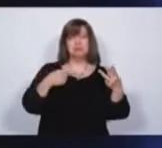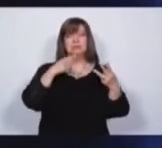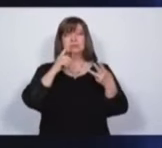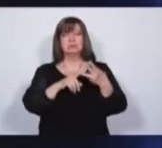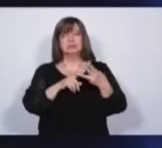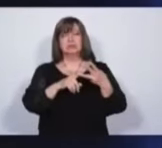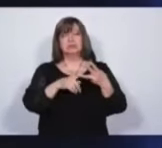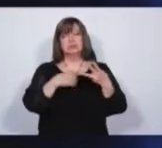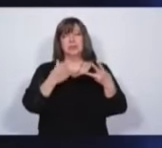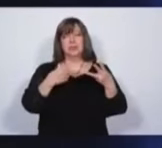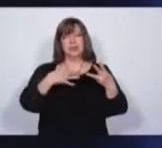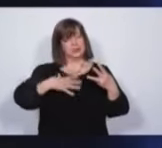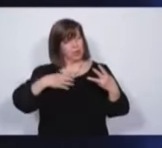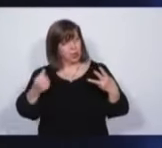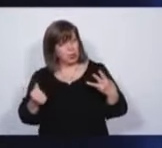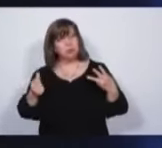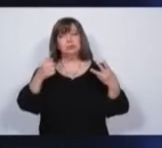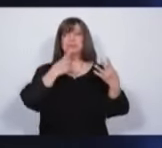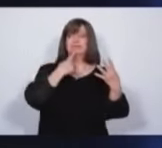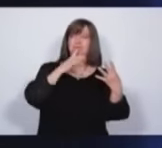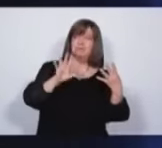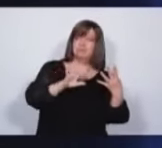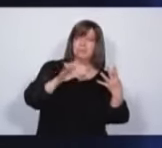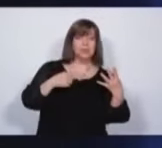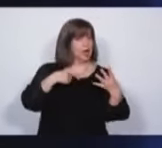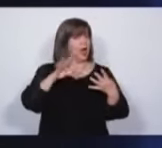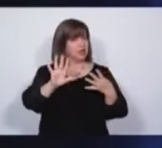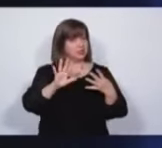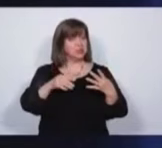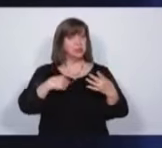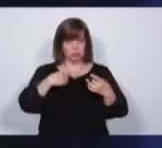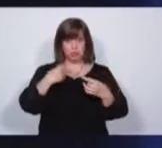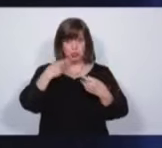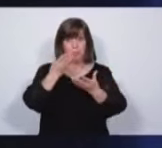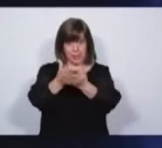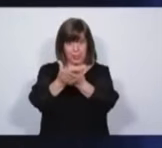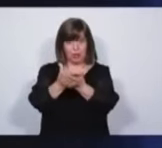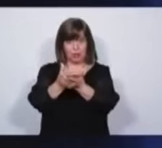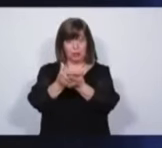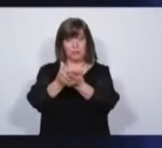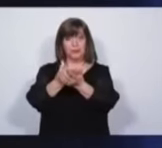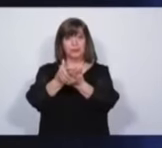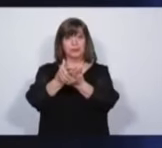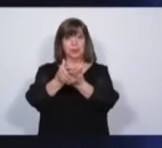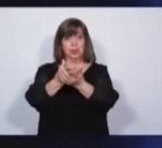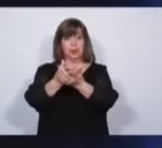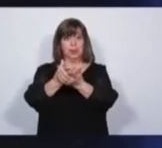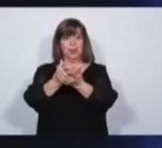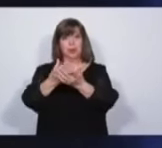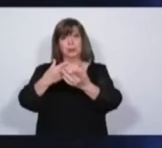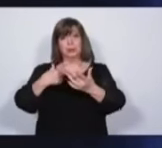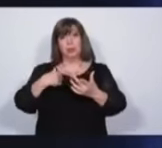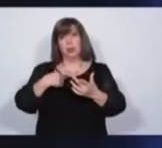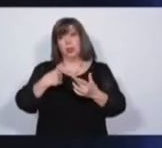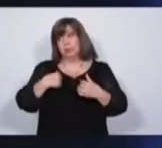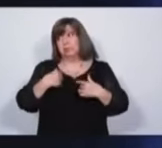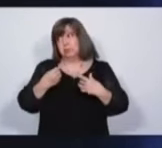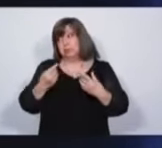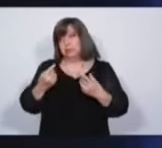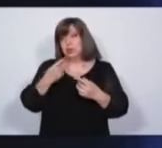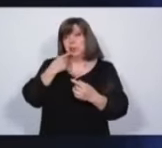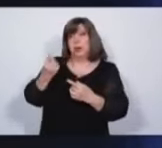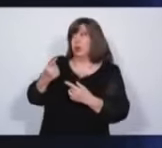la salud. Es más, yo le... Incluso hasta puedo hacer un par de segundos de mi tiempo